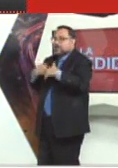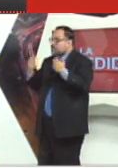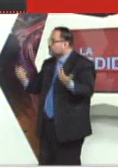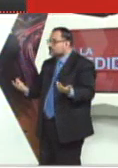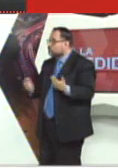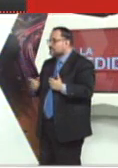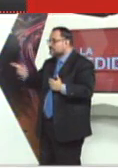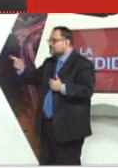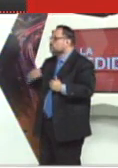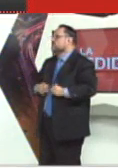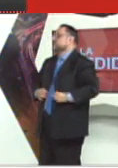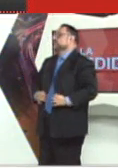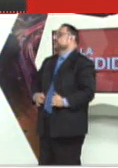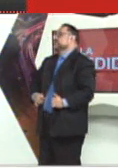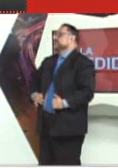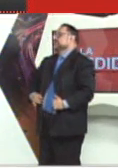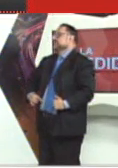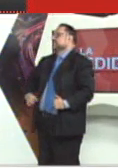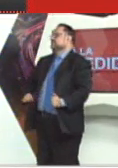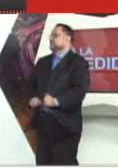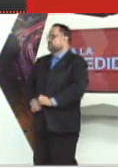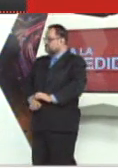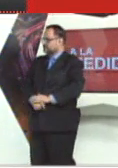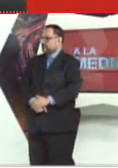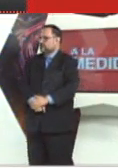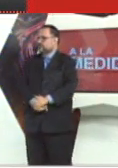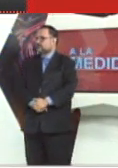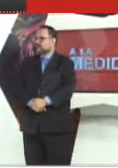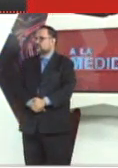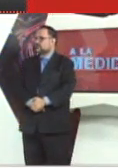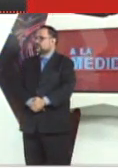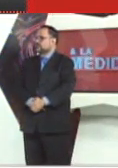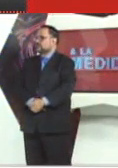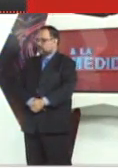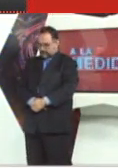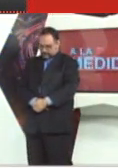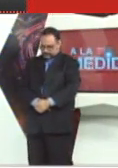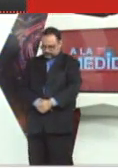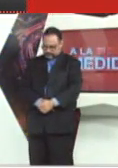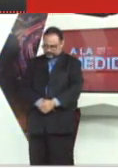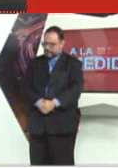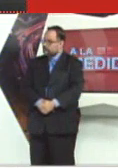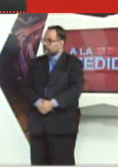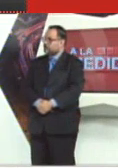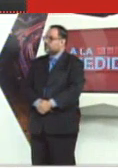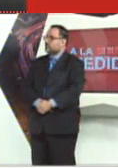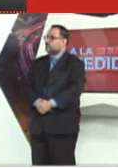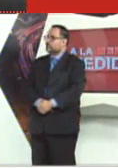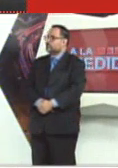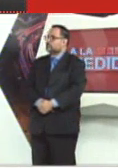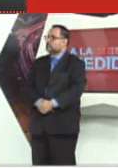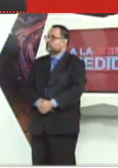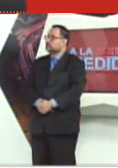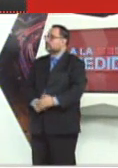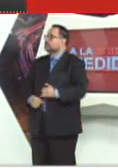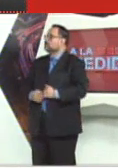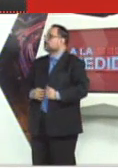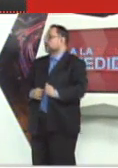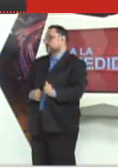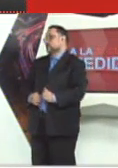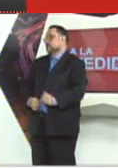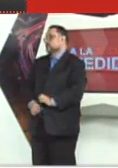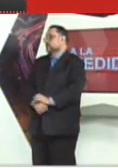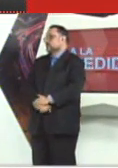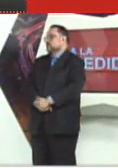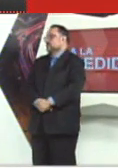explicar, para poder resolver esas dudas, como tú lo decías. Imagínate, si incluso a nivel presencial es un reto lograr atraer la atención de los estudiantes, porque